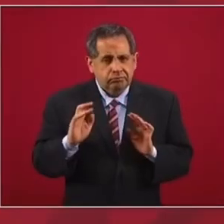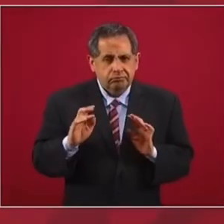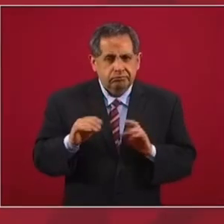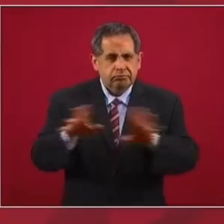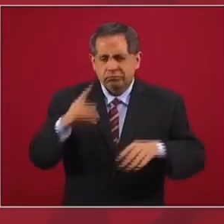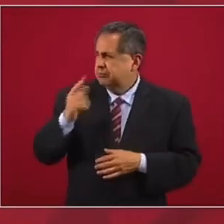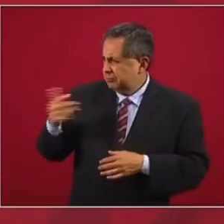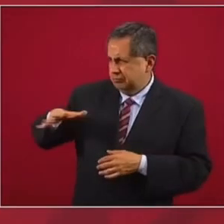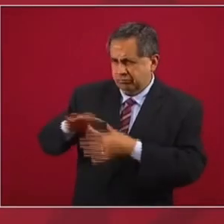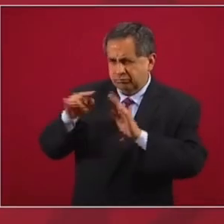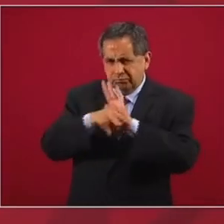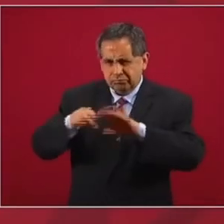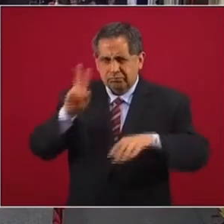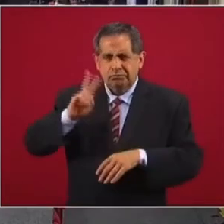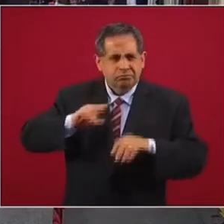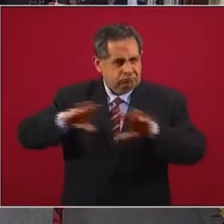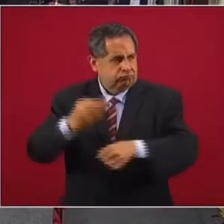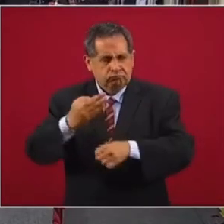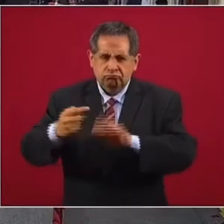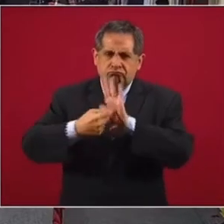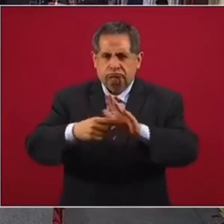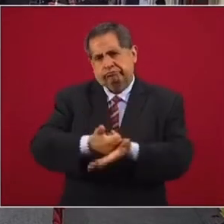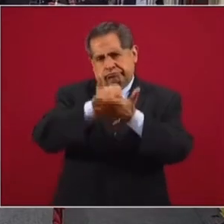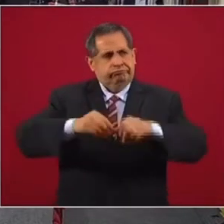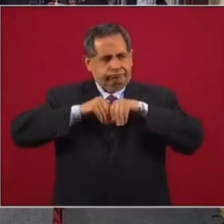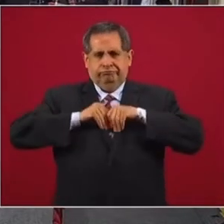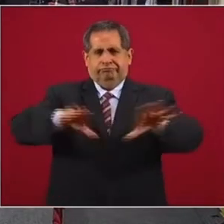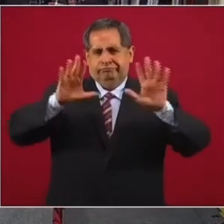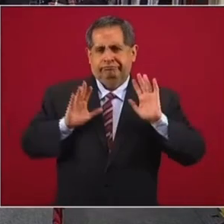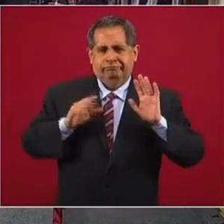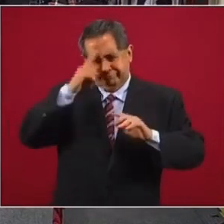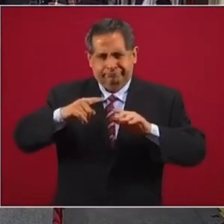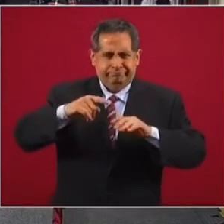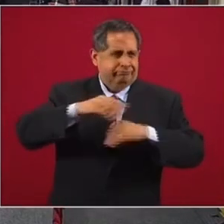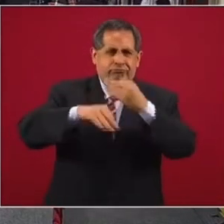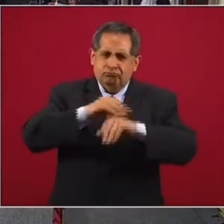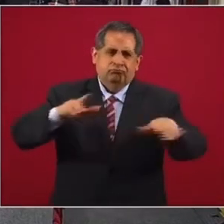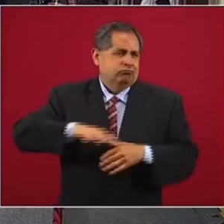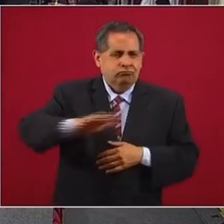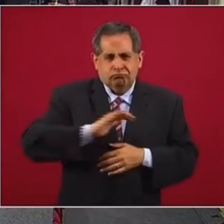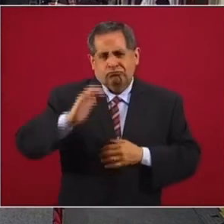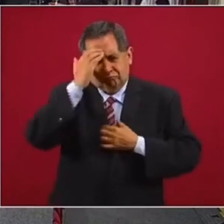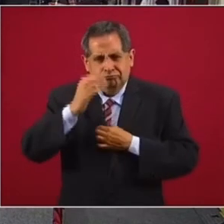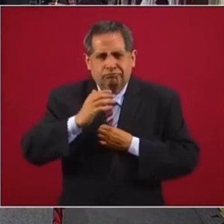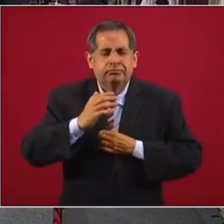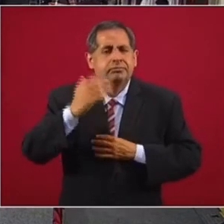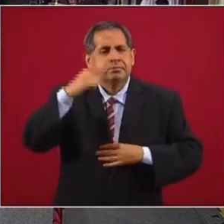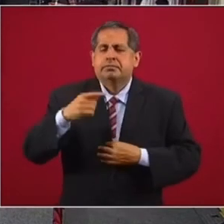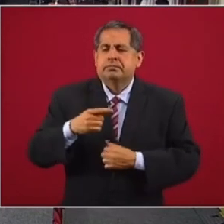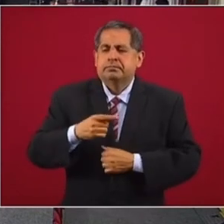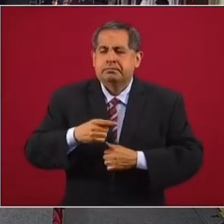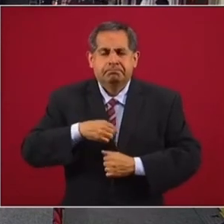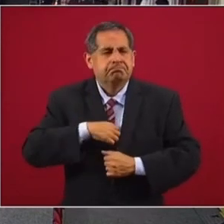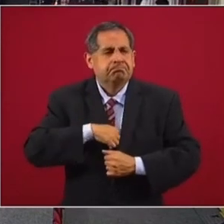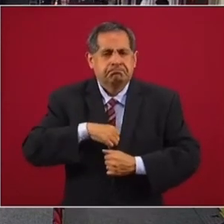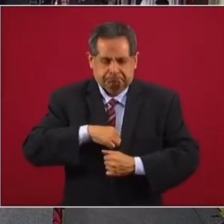Bejarán. ¿Por qué no buscas el video? Vamos a pasarlo aquí. Ayudamos a que se difunda para que se vea